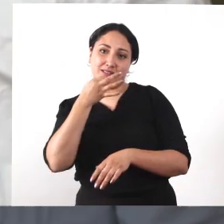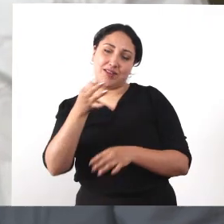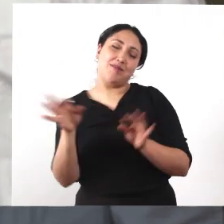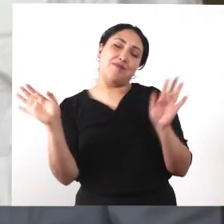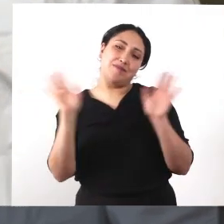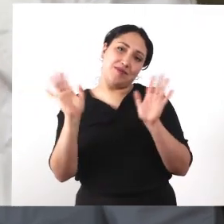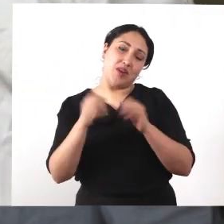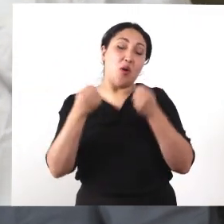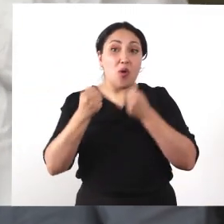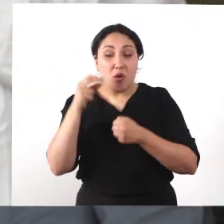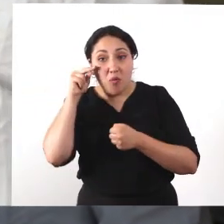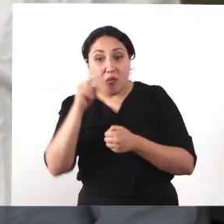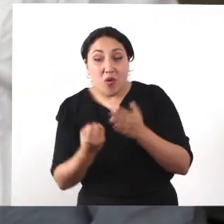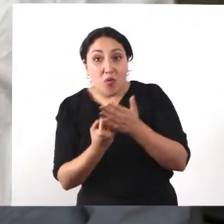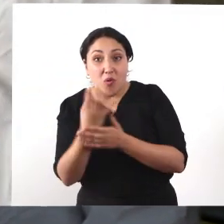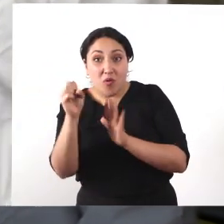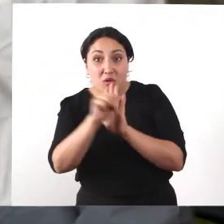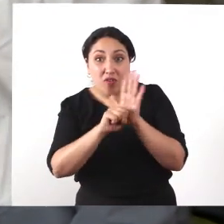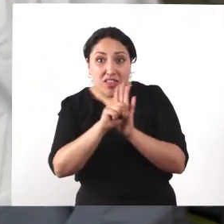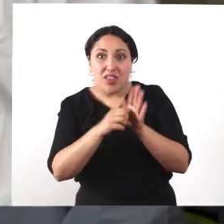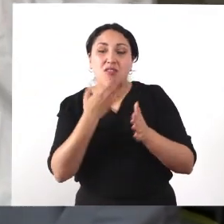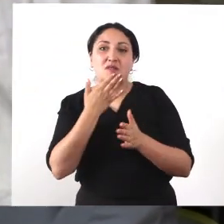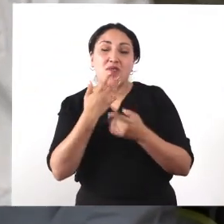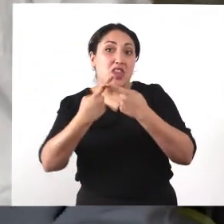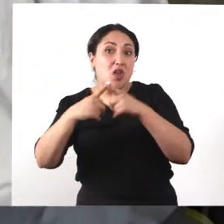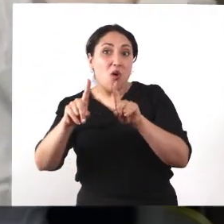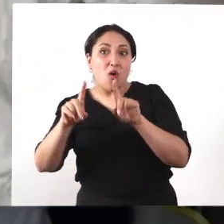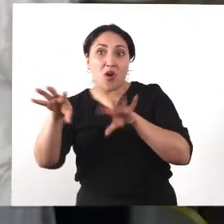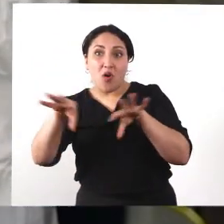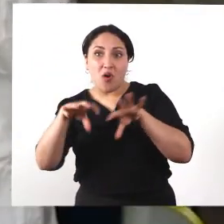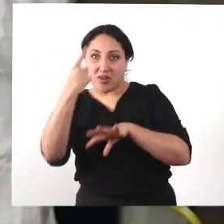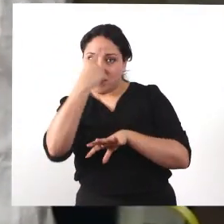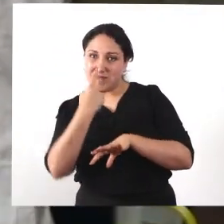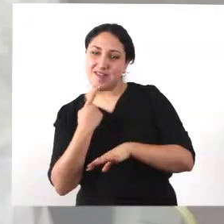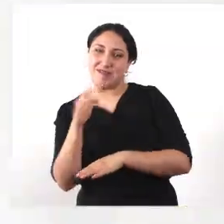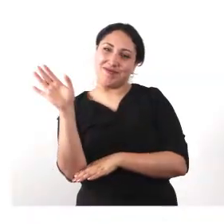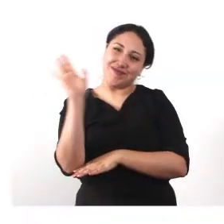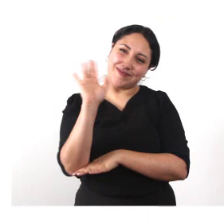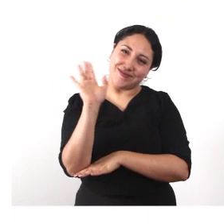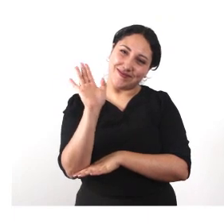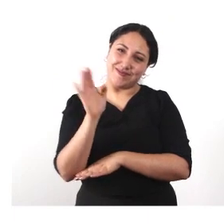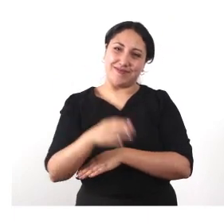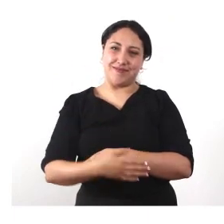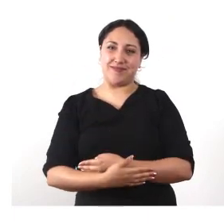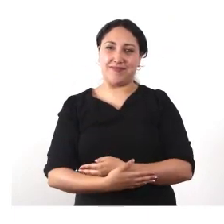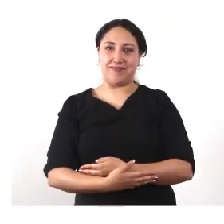nuestro contenido en las cápsulas educativas tras la lupa del museo. Chao, chao, chao, chao.